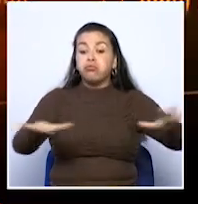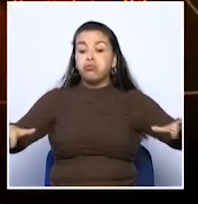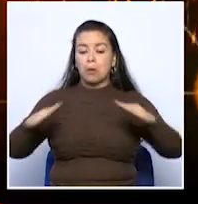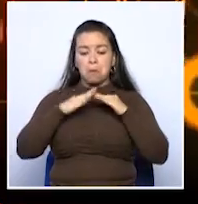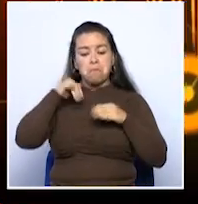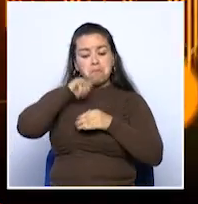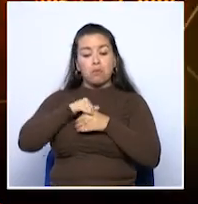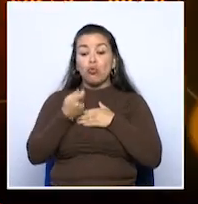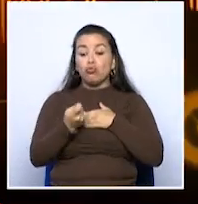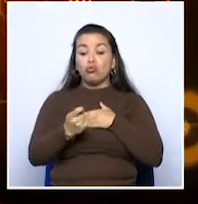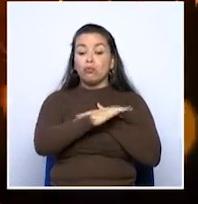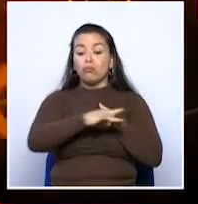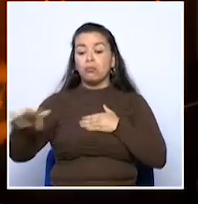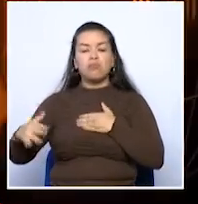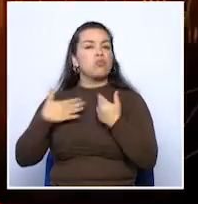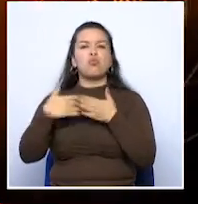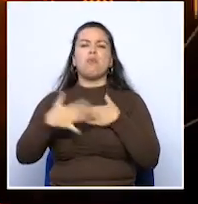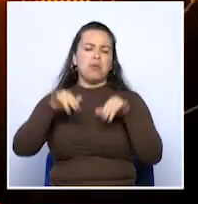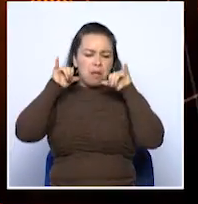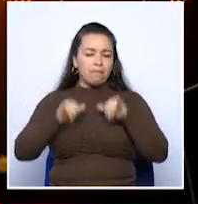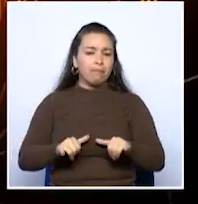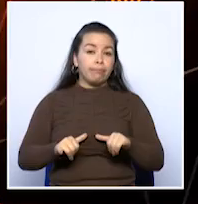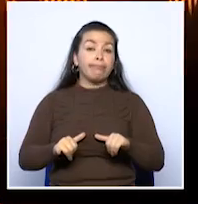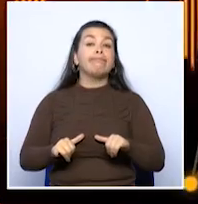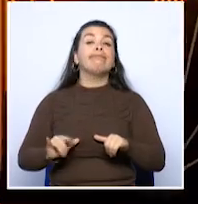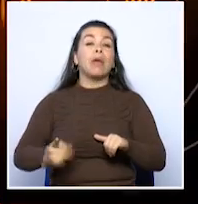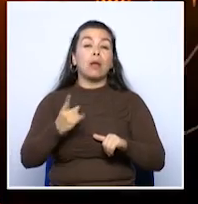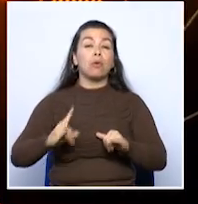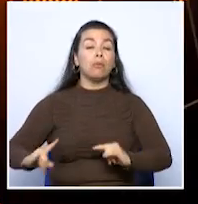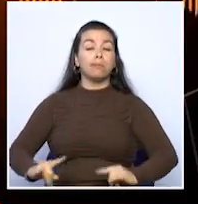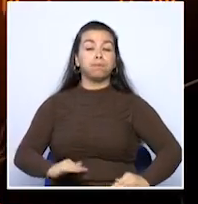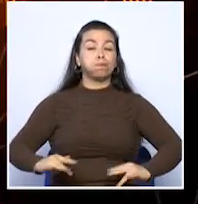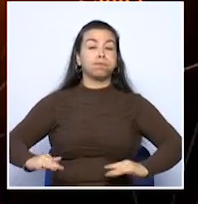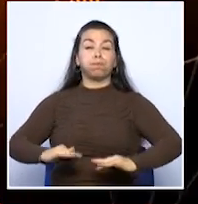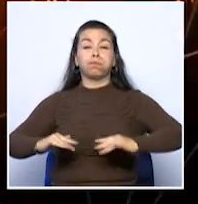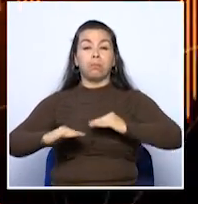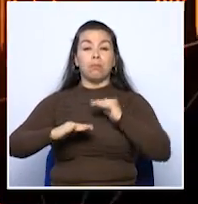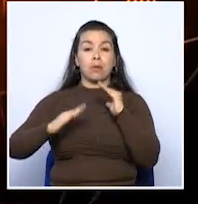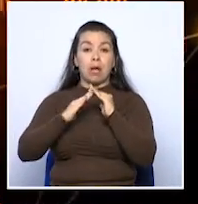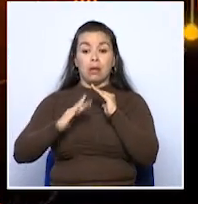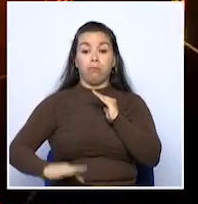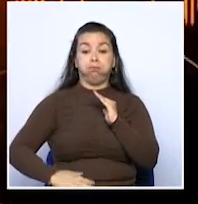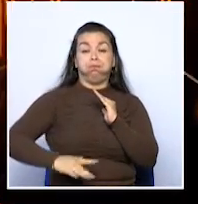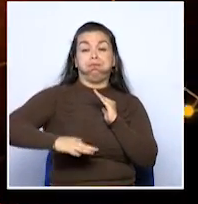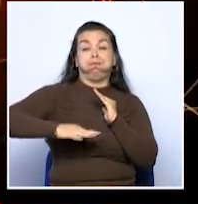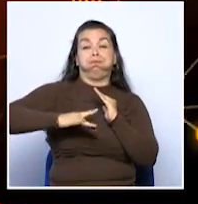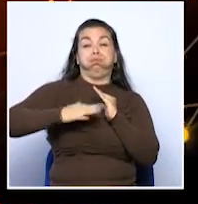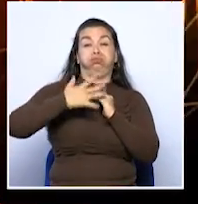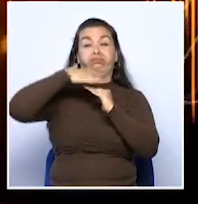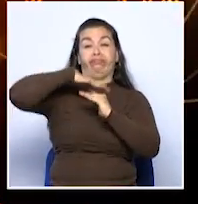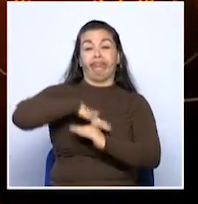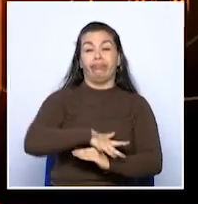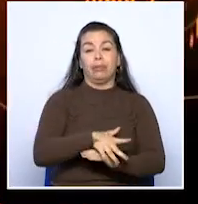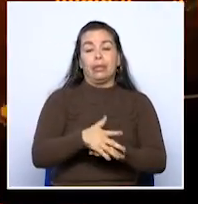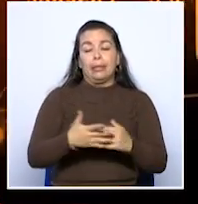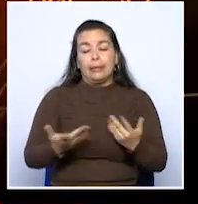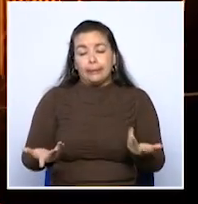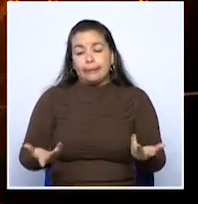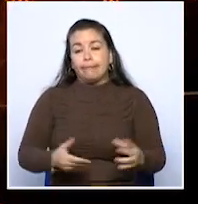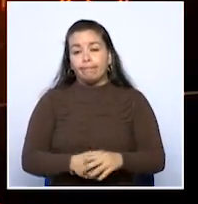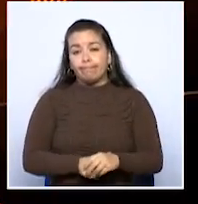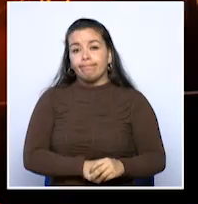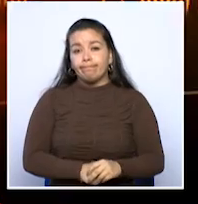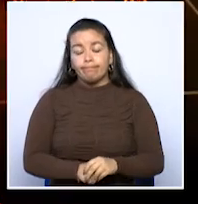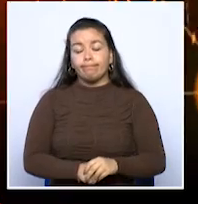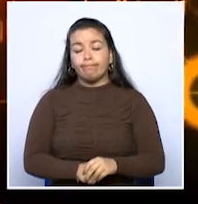siempre en cualquier subida del río se inundan sus